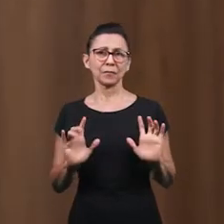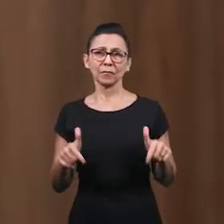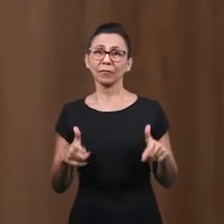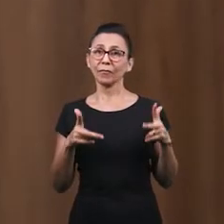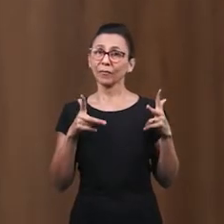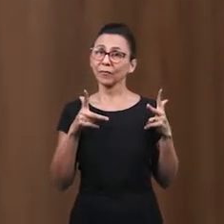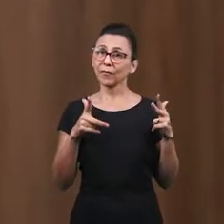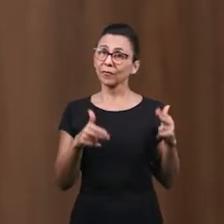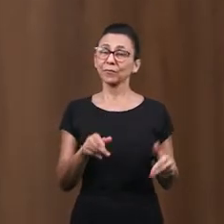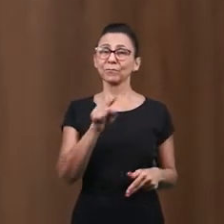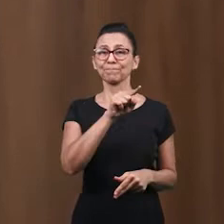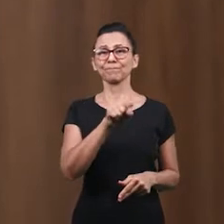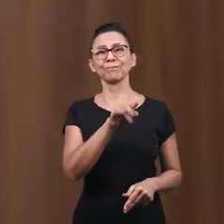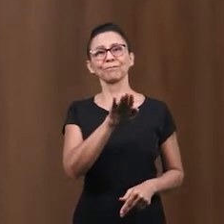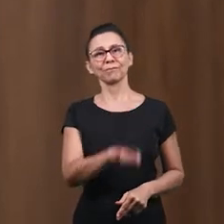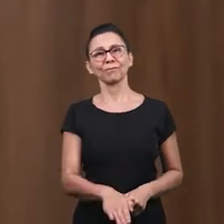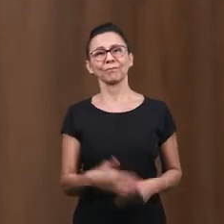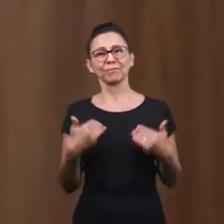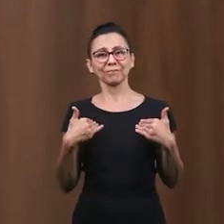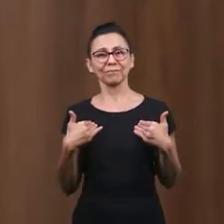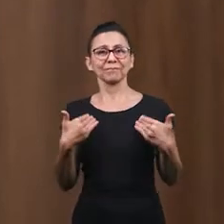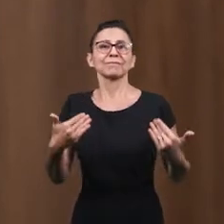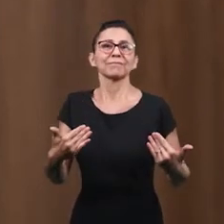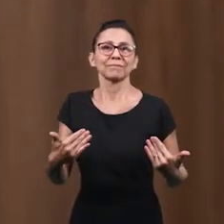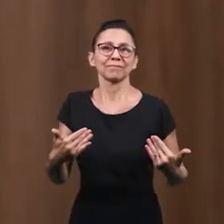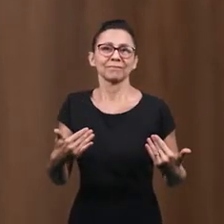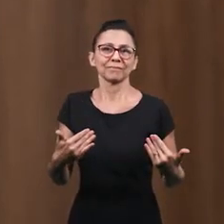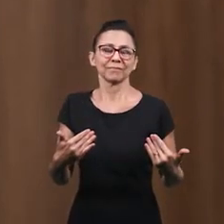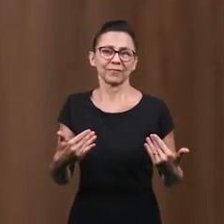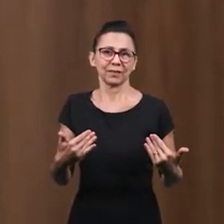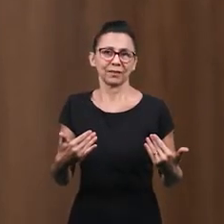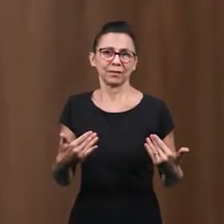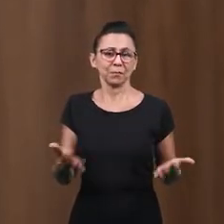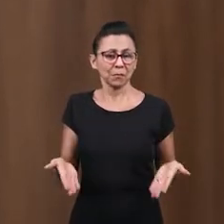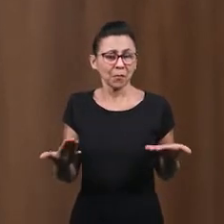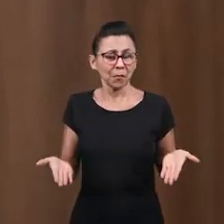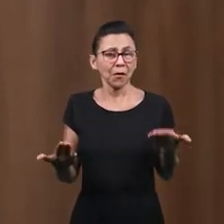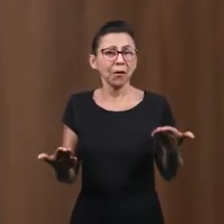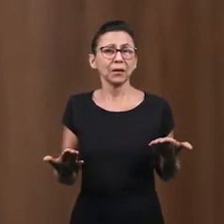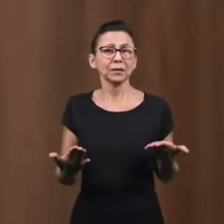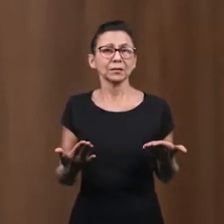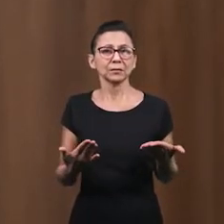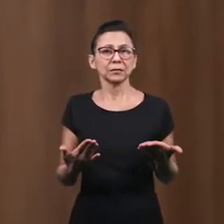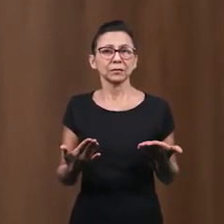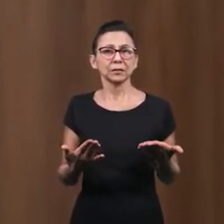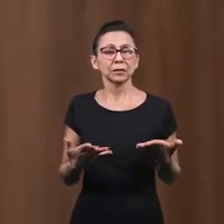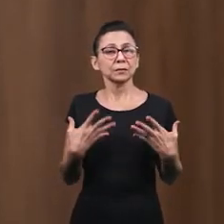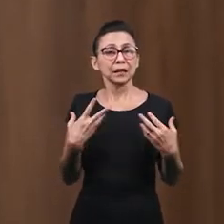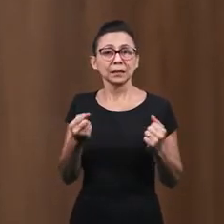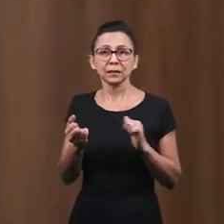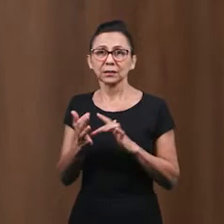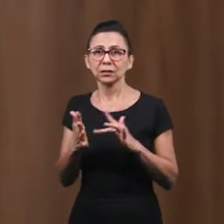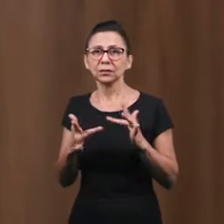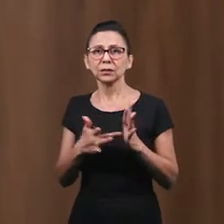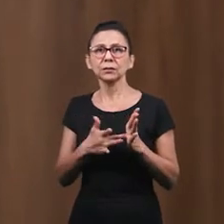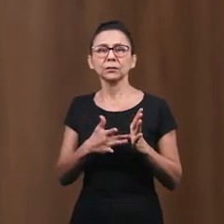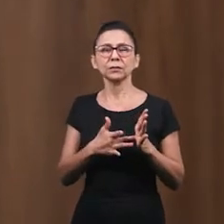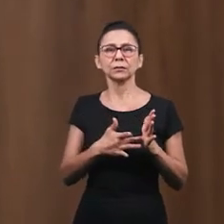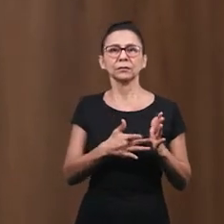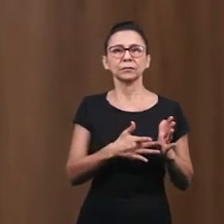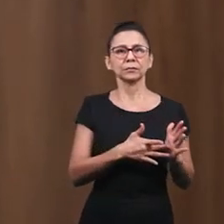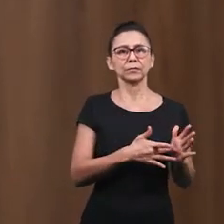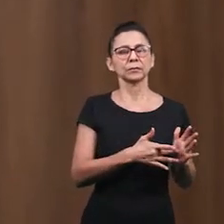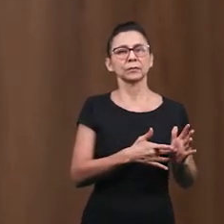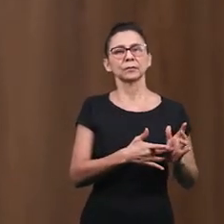Jesús Haz como Saqueo Ten actitud Tú debes Acercarte Al Señor Jesús